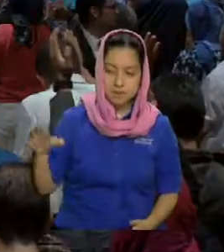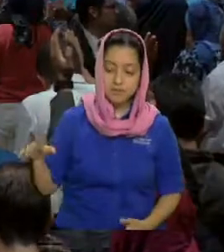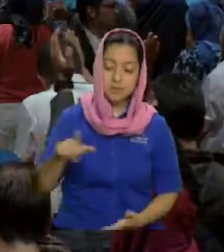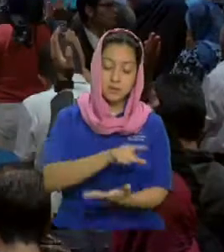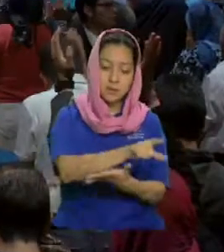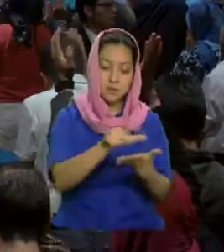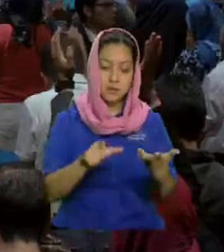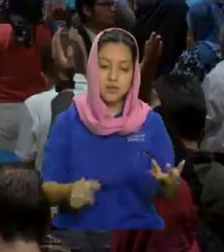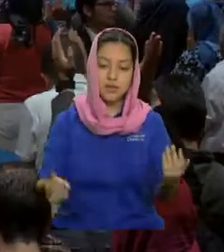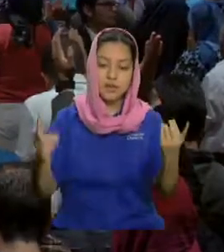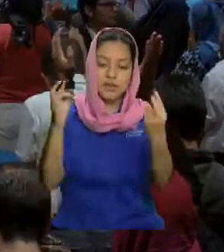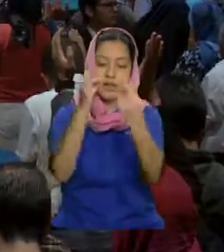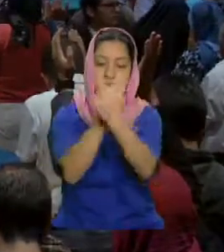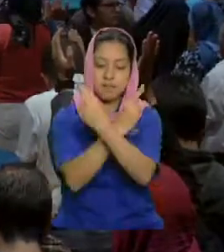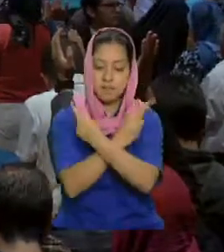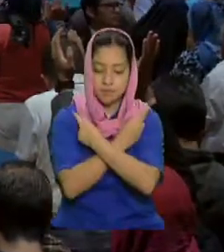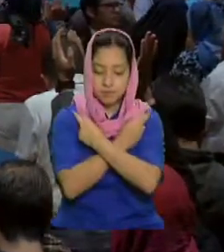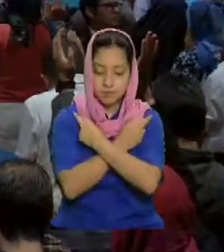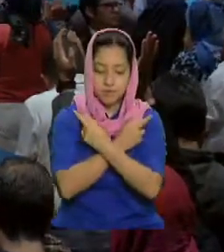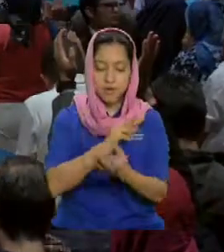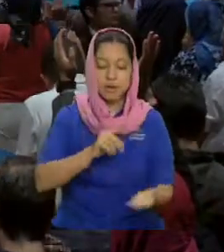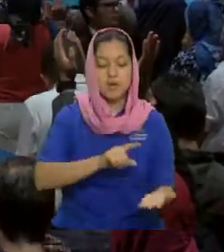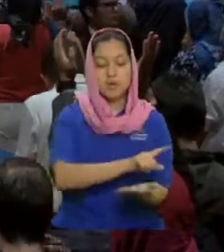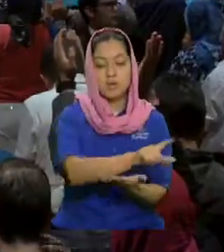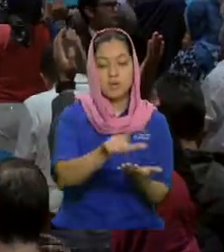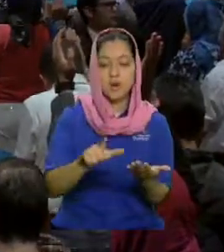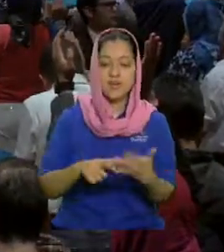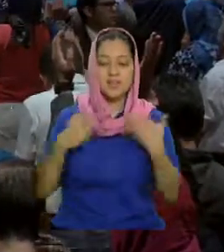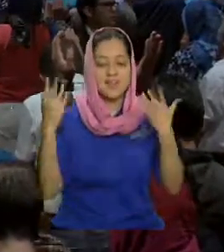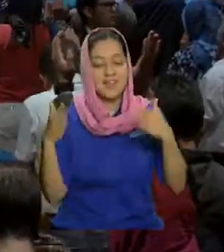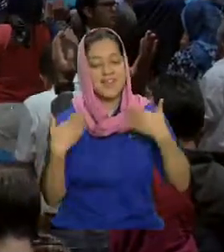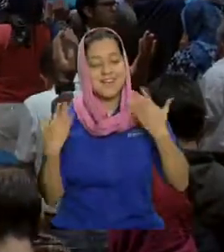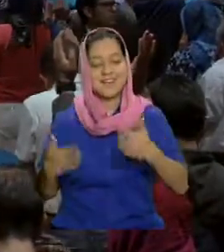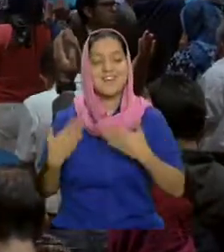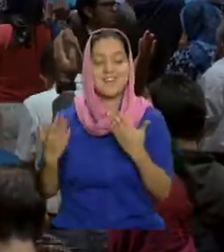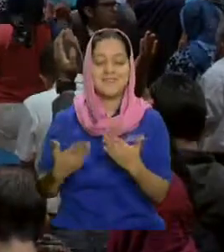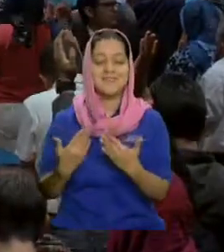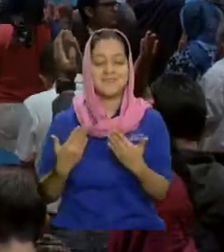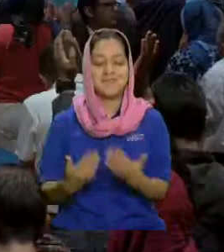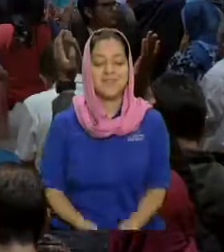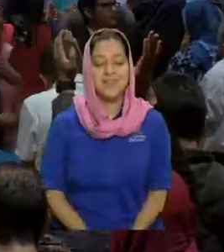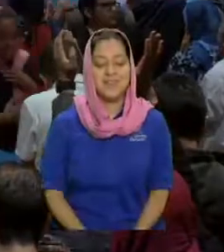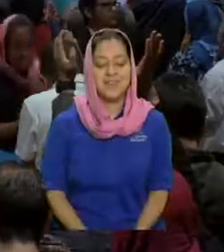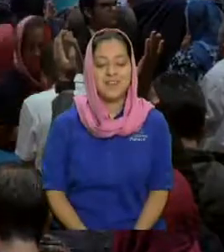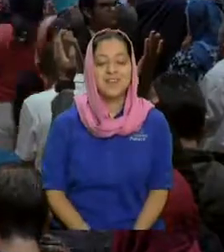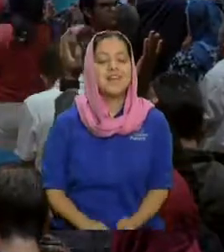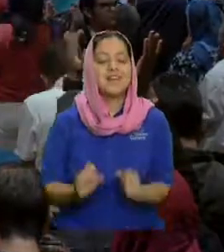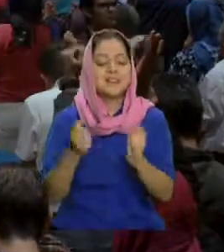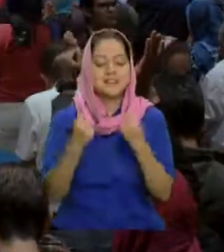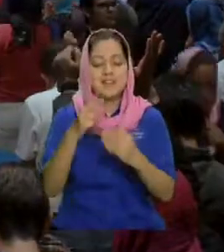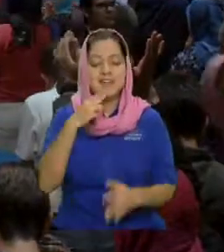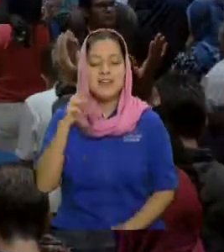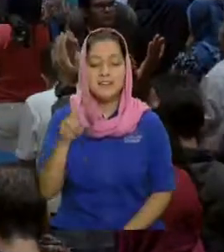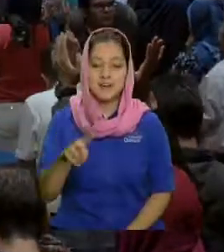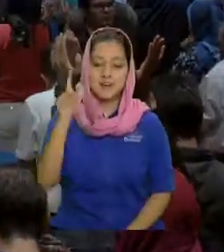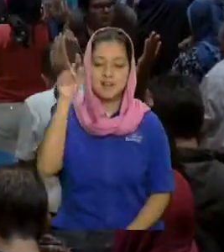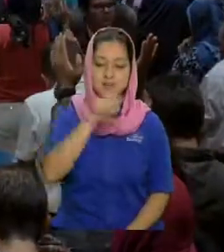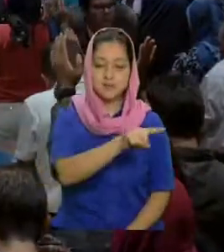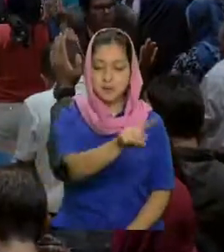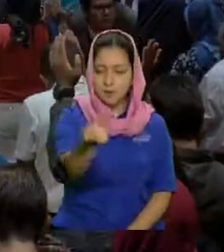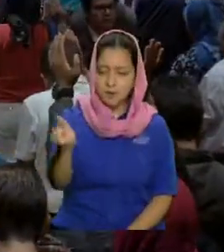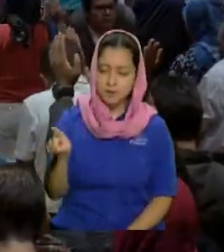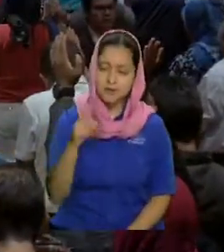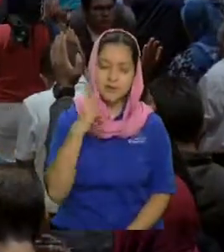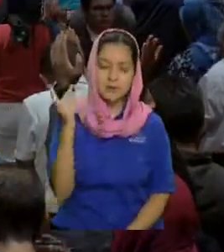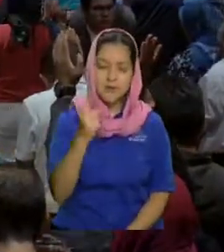reposo en un lugar de alegría que se cumpla en estos hermanos que están aquí representando